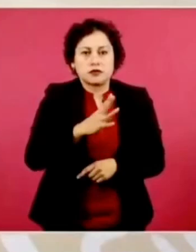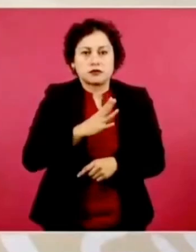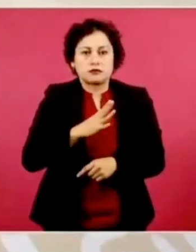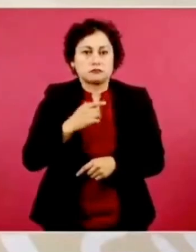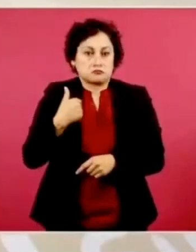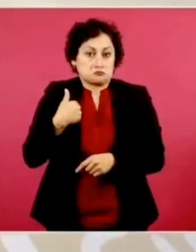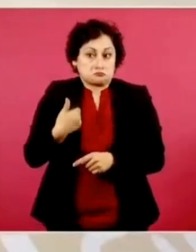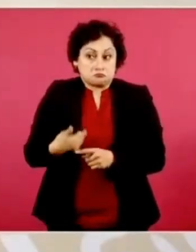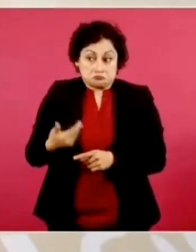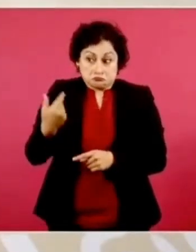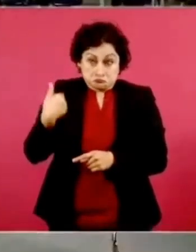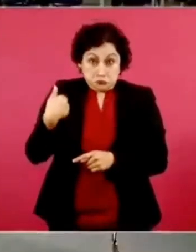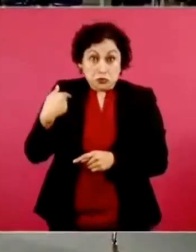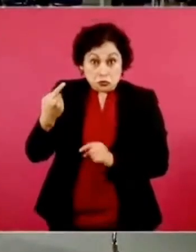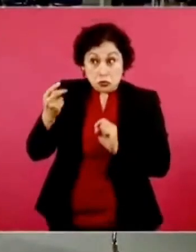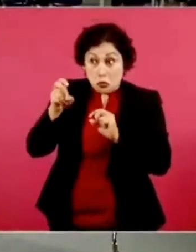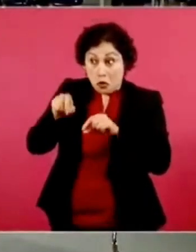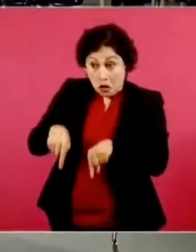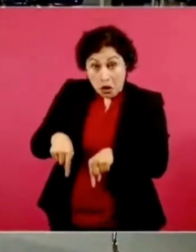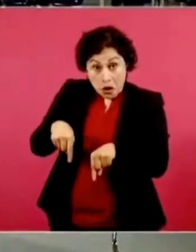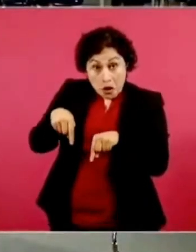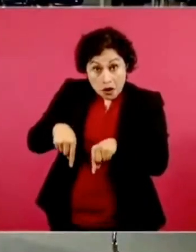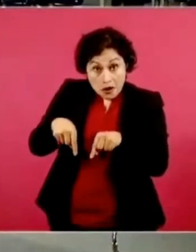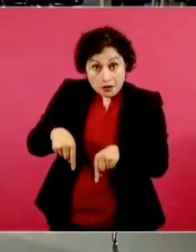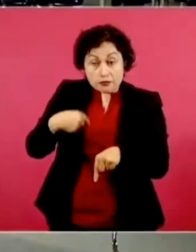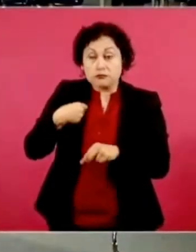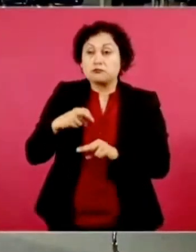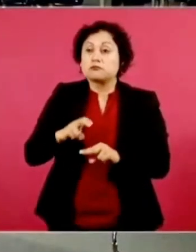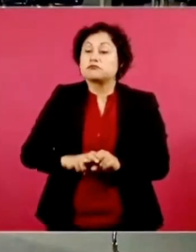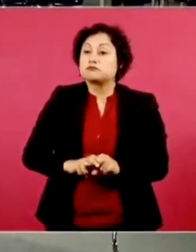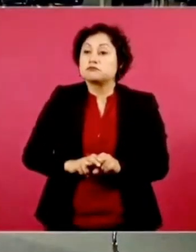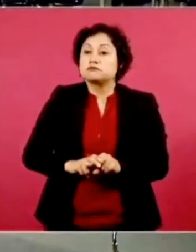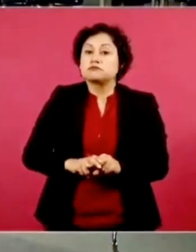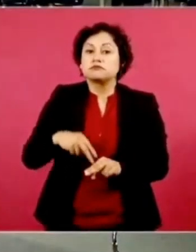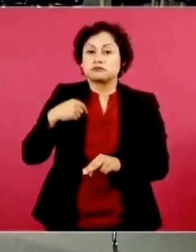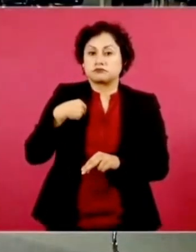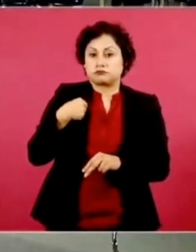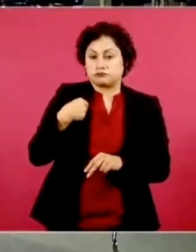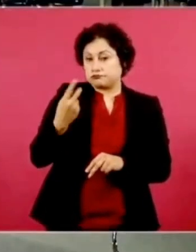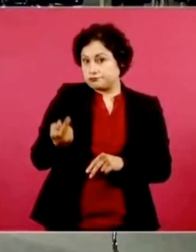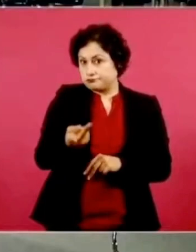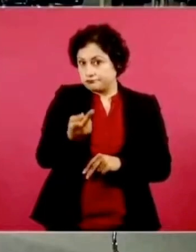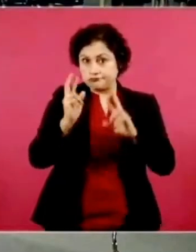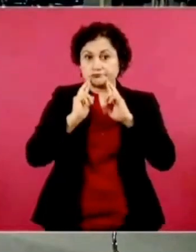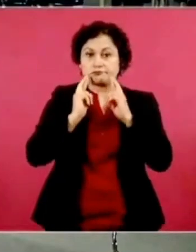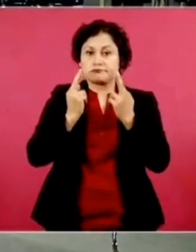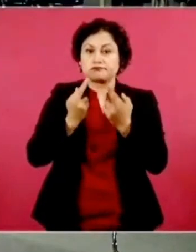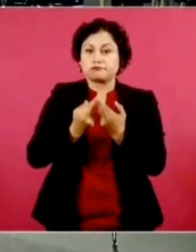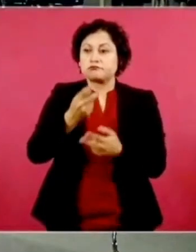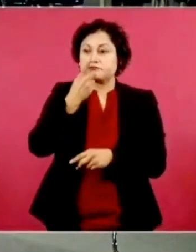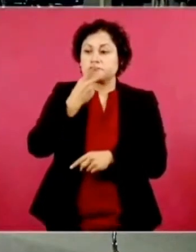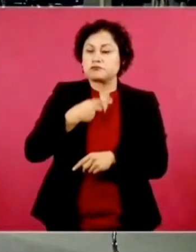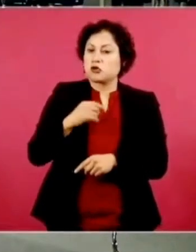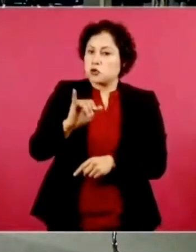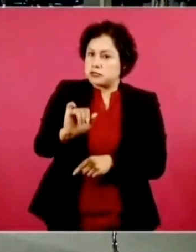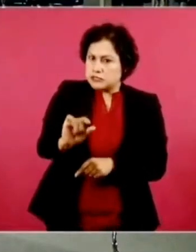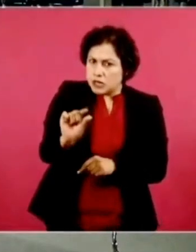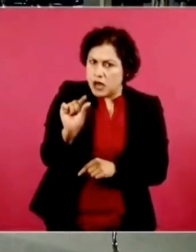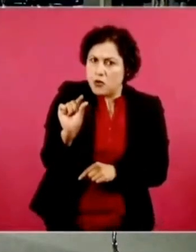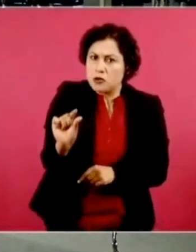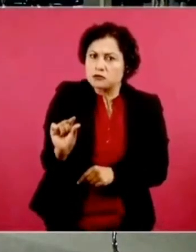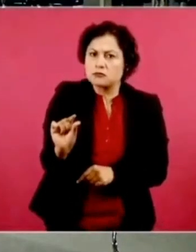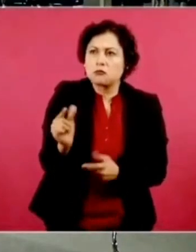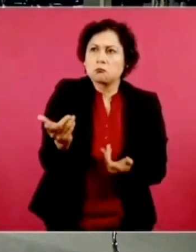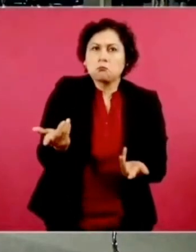estuve yo y incluso desde aquí sentada le dije lo de la reunión y dijeron ahorita, pero ya no dijeron nada. Sí,